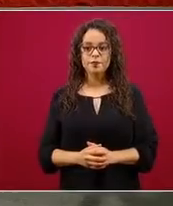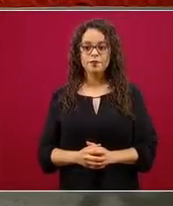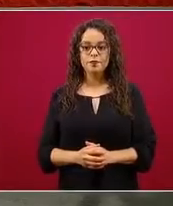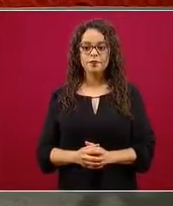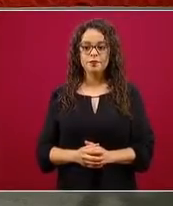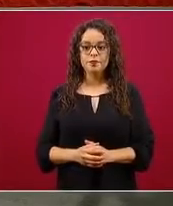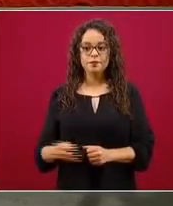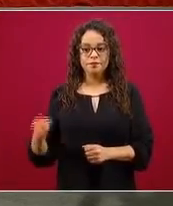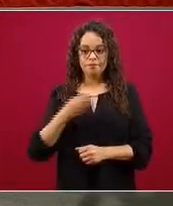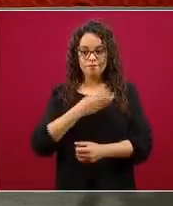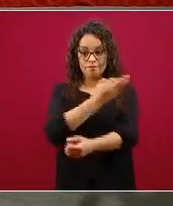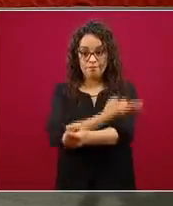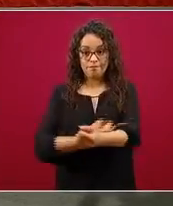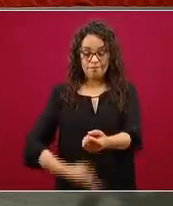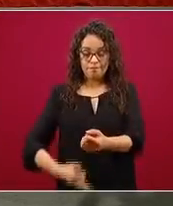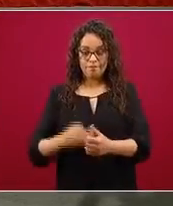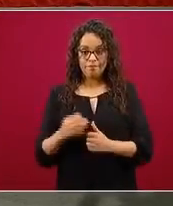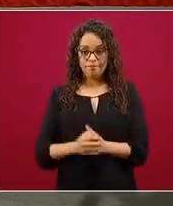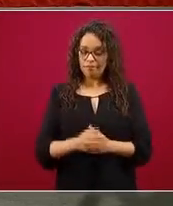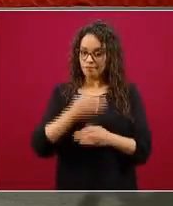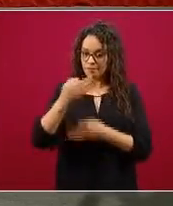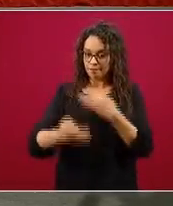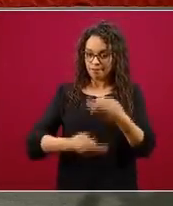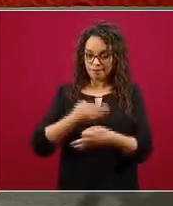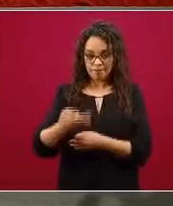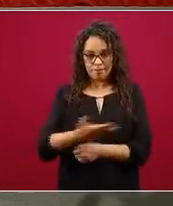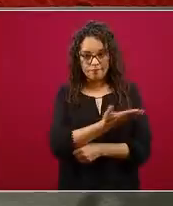Muy buenas tardes a todas y a todos.